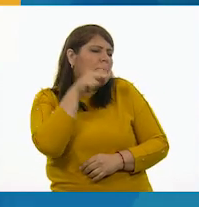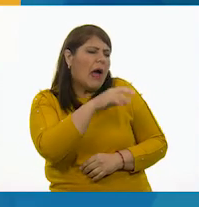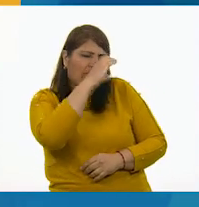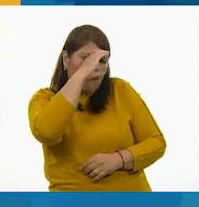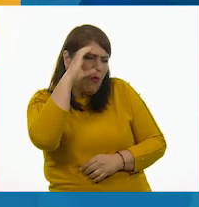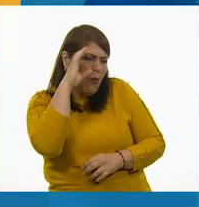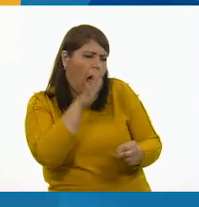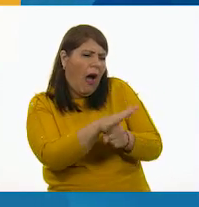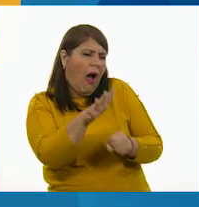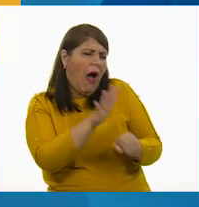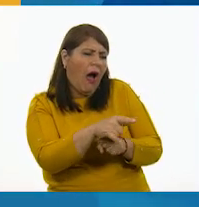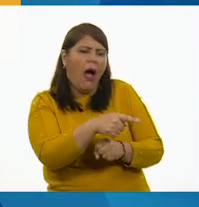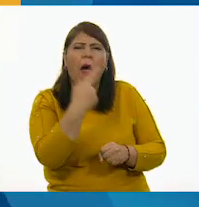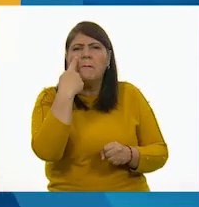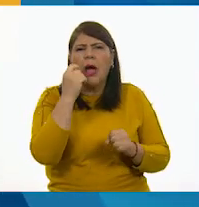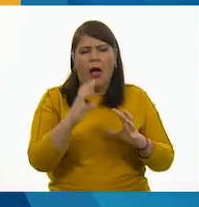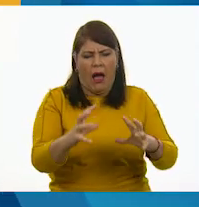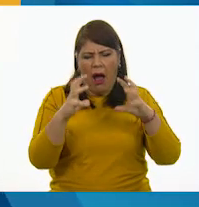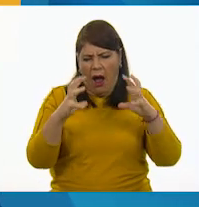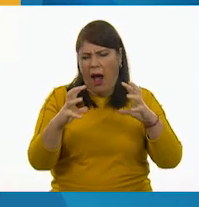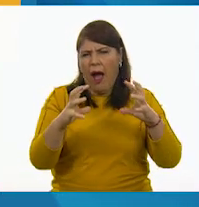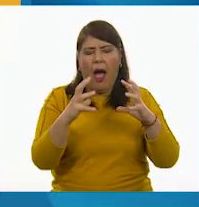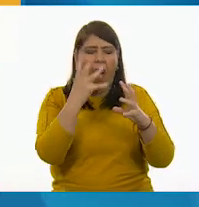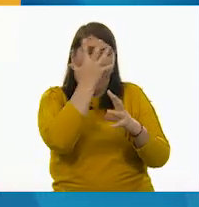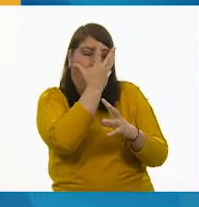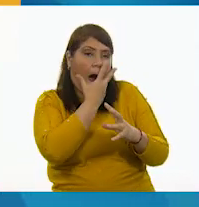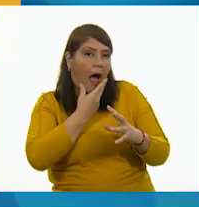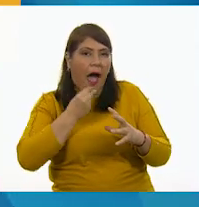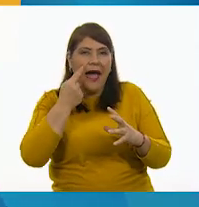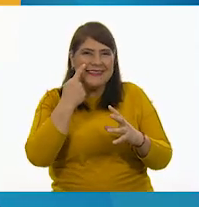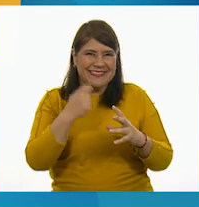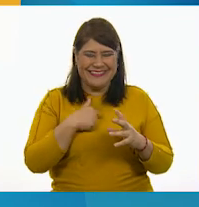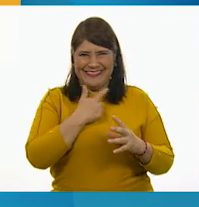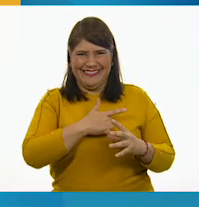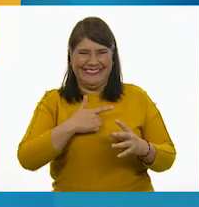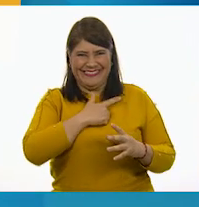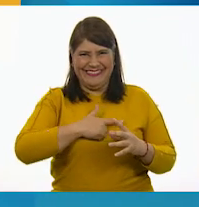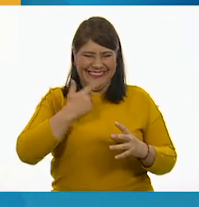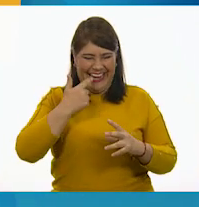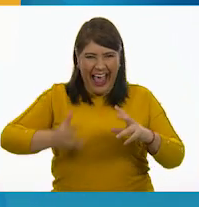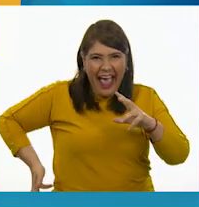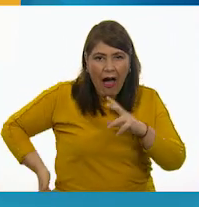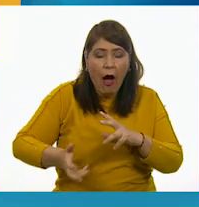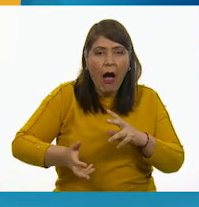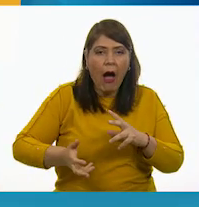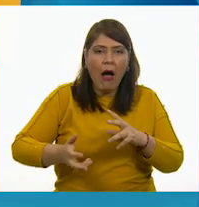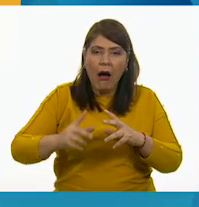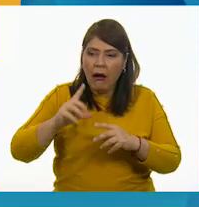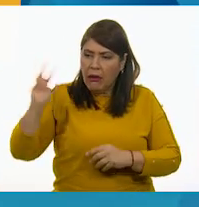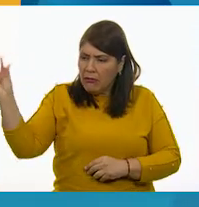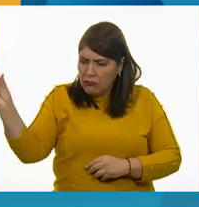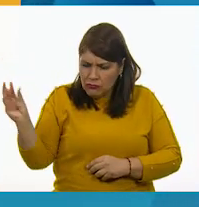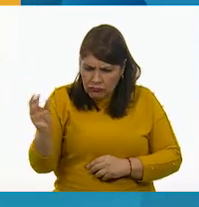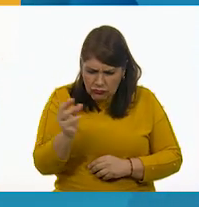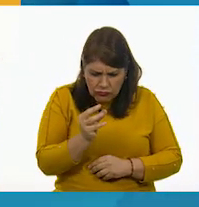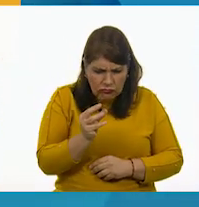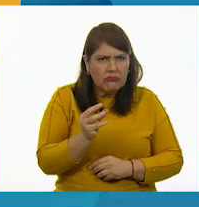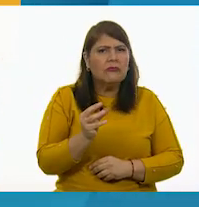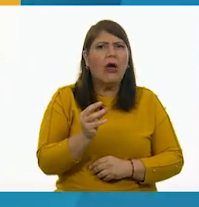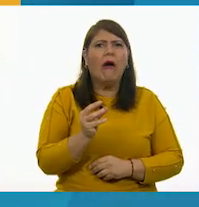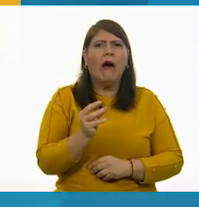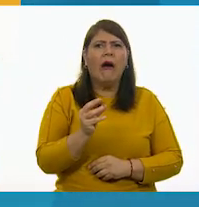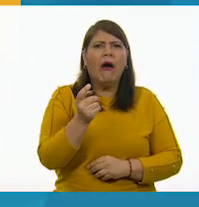veía que era una bola de boliche preciosa con la que iba a jugar con liche. Y luego, cuando llegó, era chiquitita, era una